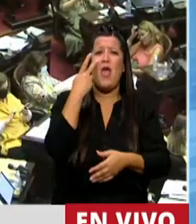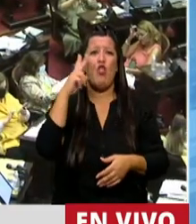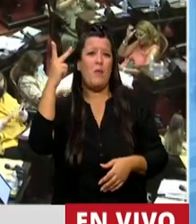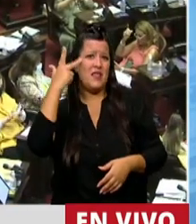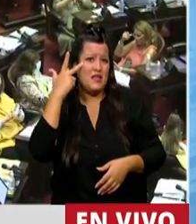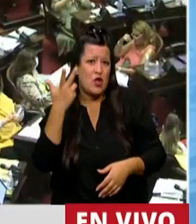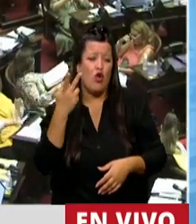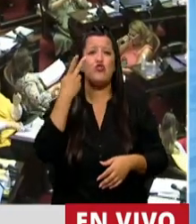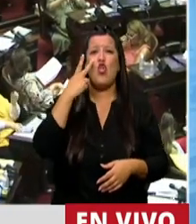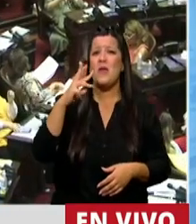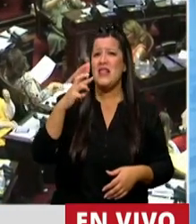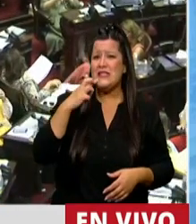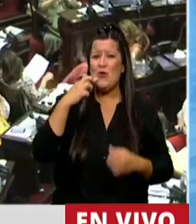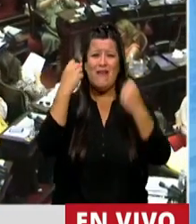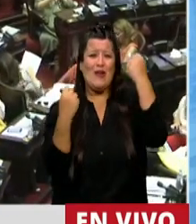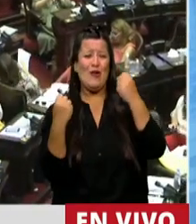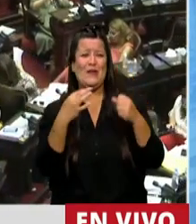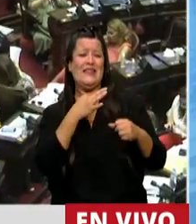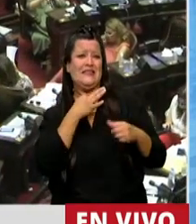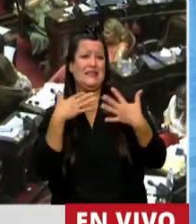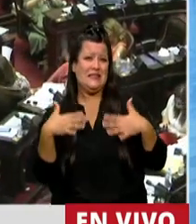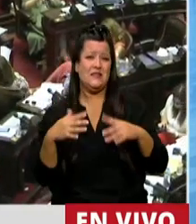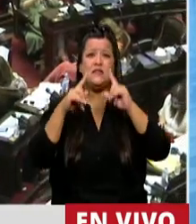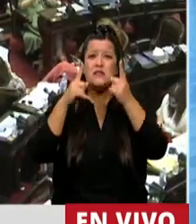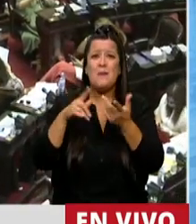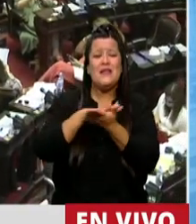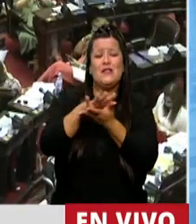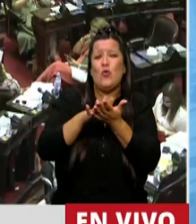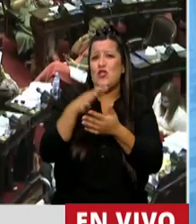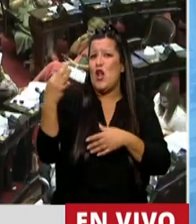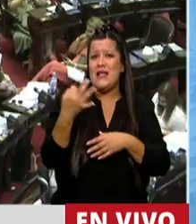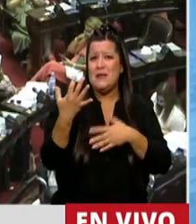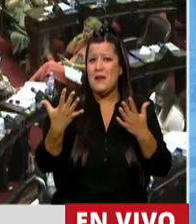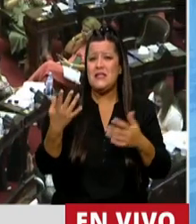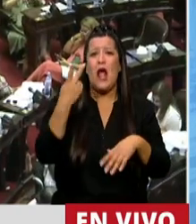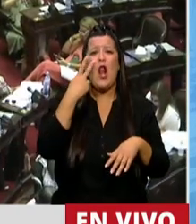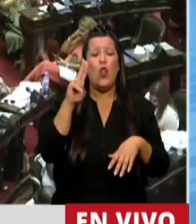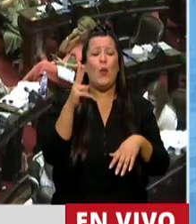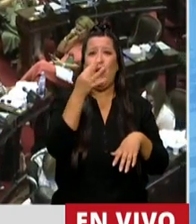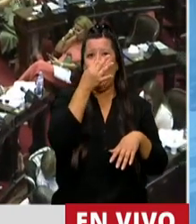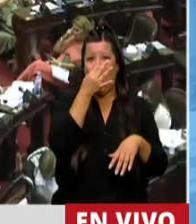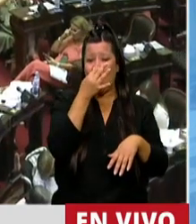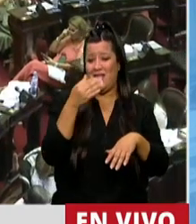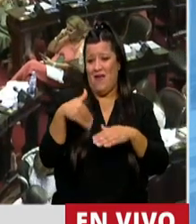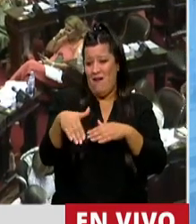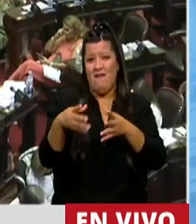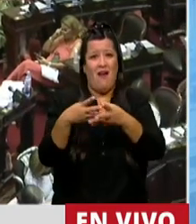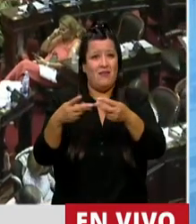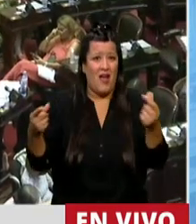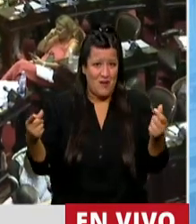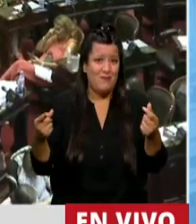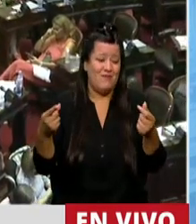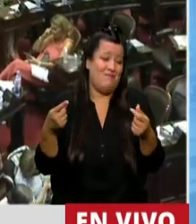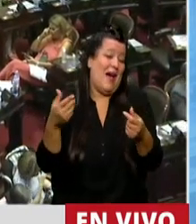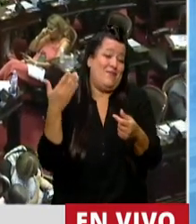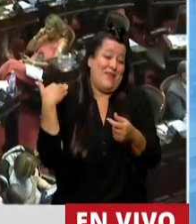y 2019 y una situación muy especial en el 2020 que acaba de terminar en relación